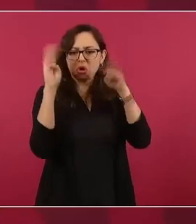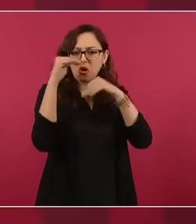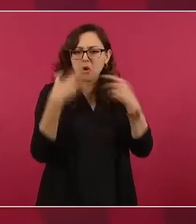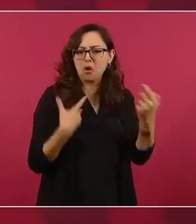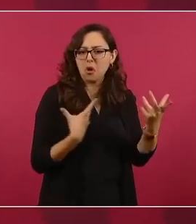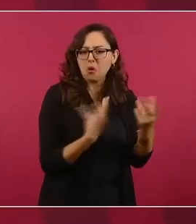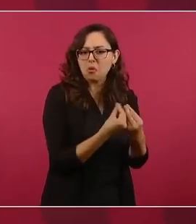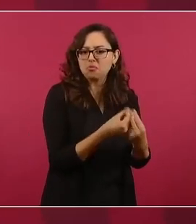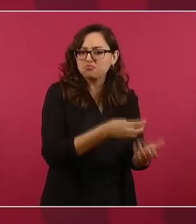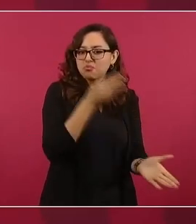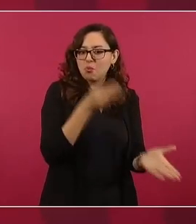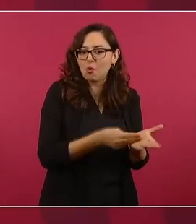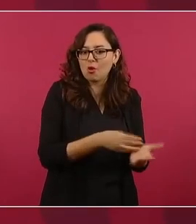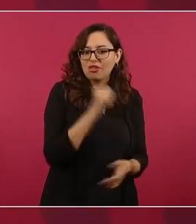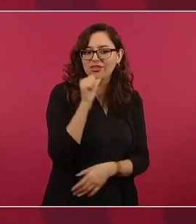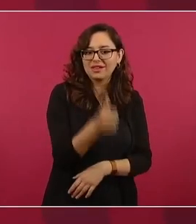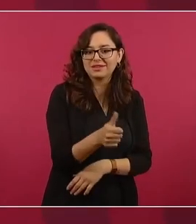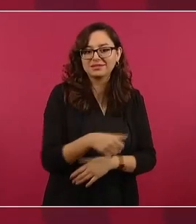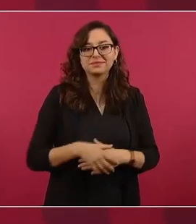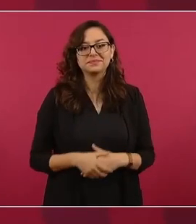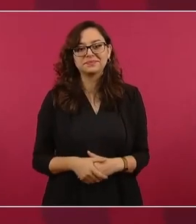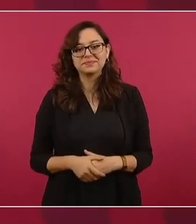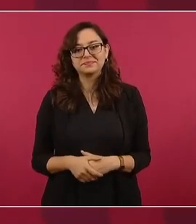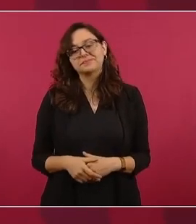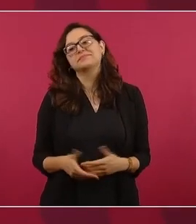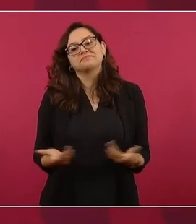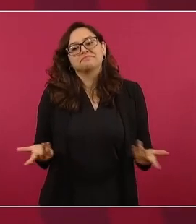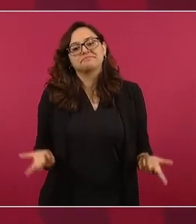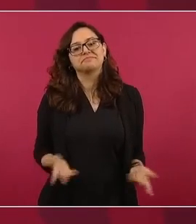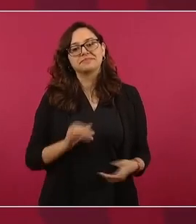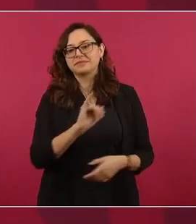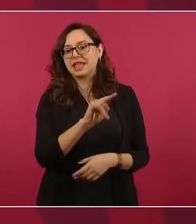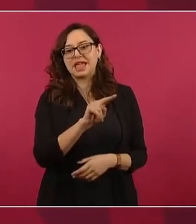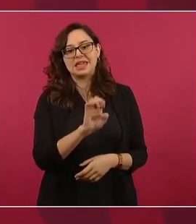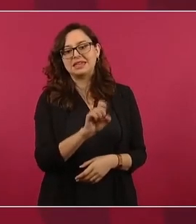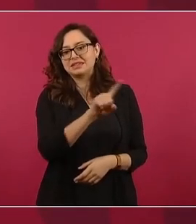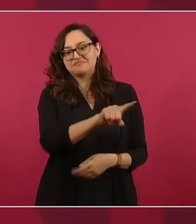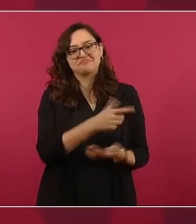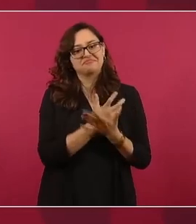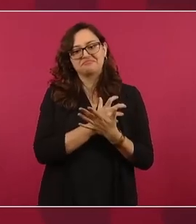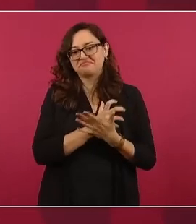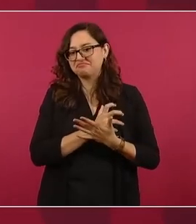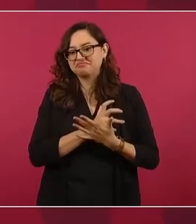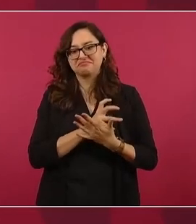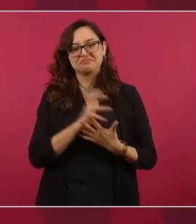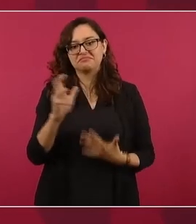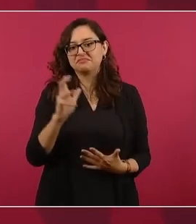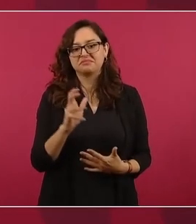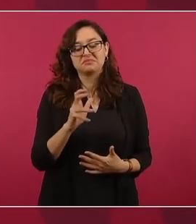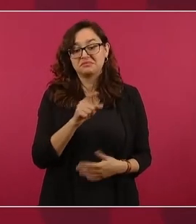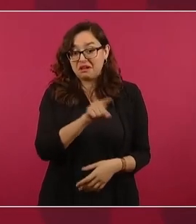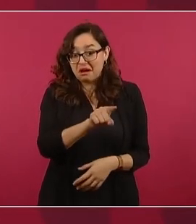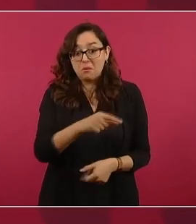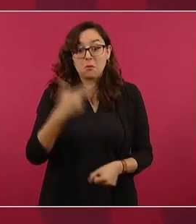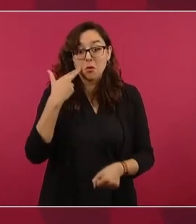extralimitarse, no les corresponde al INE